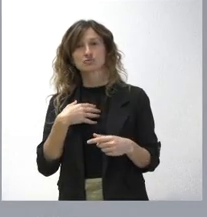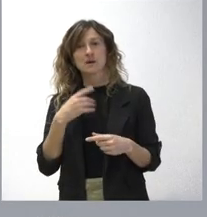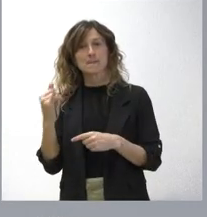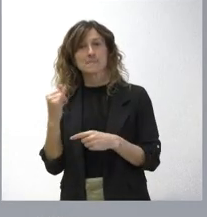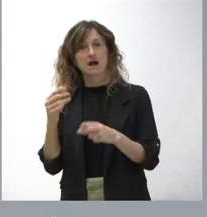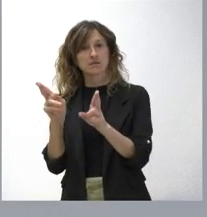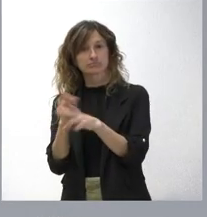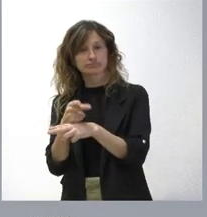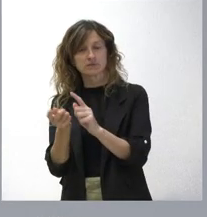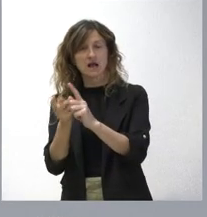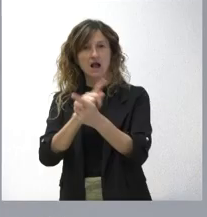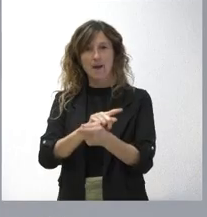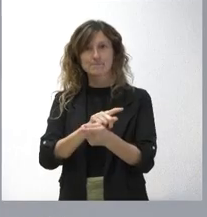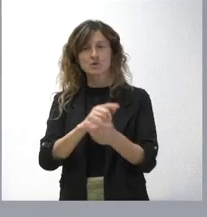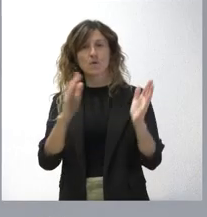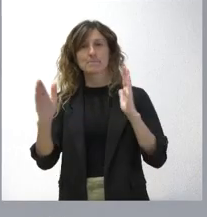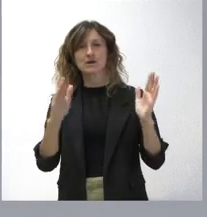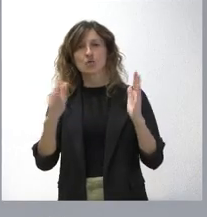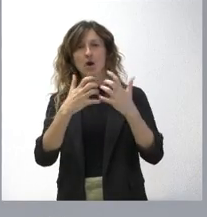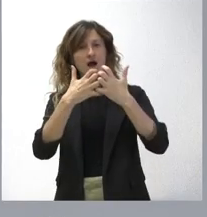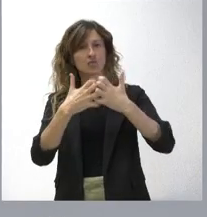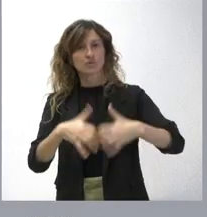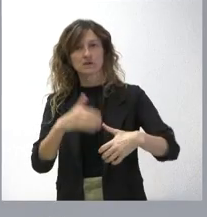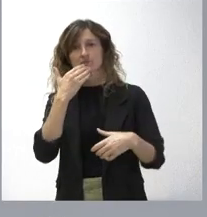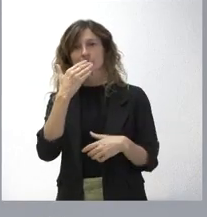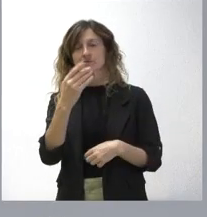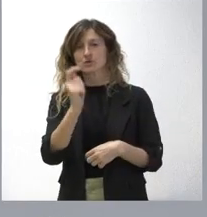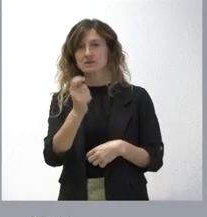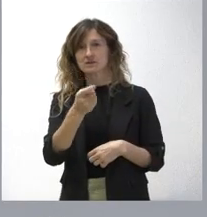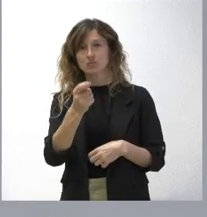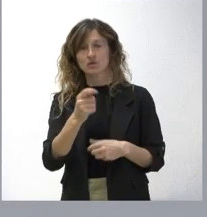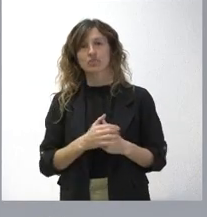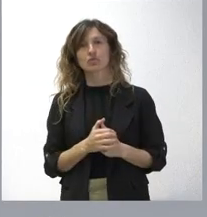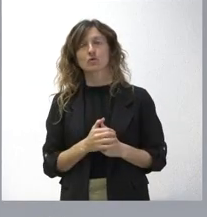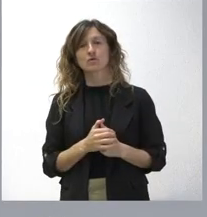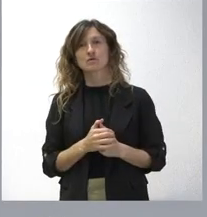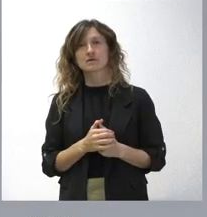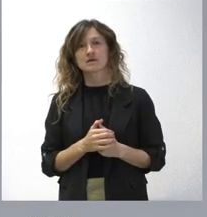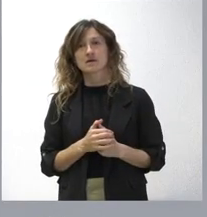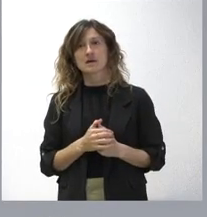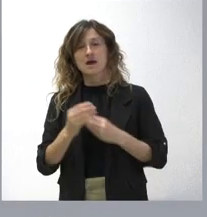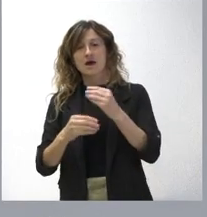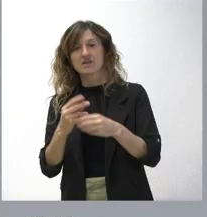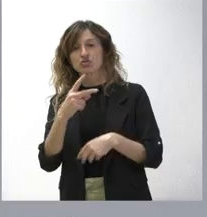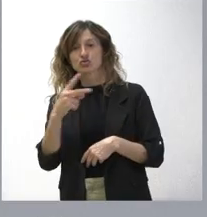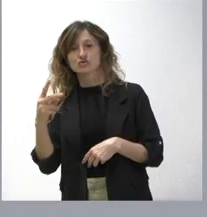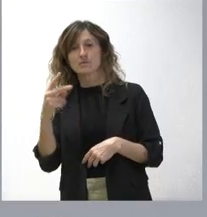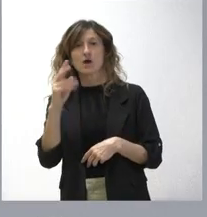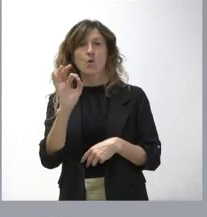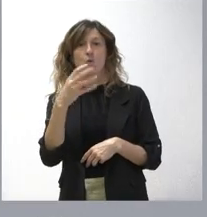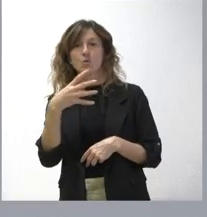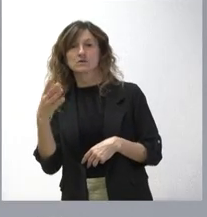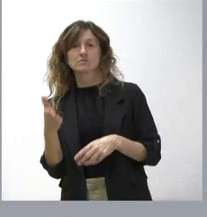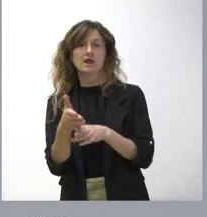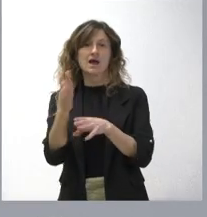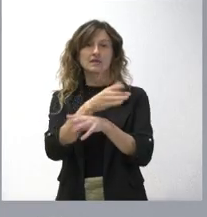esa baja por un periodo automático de permiso retribuido que se anticipará en dos o cuatro semanas, dependiendo del tipo